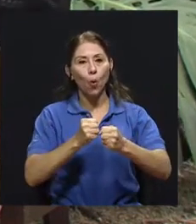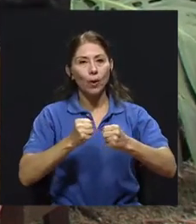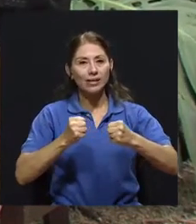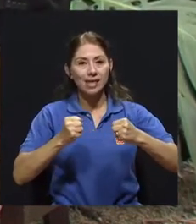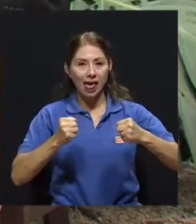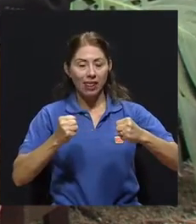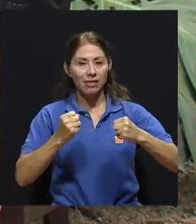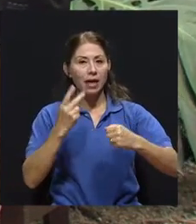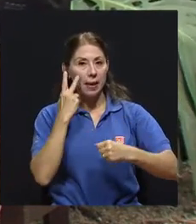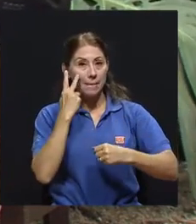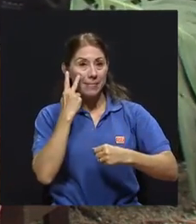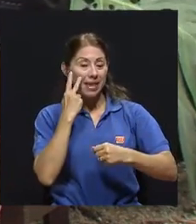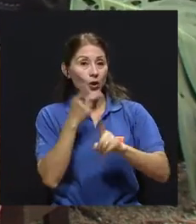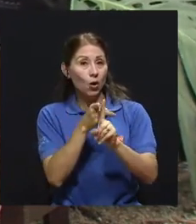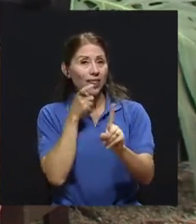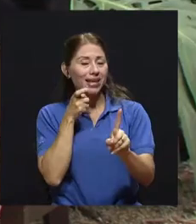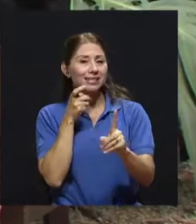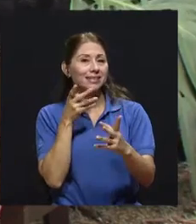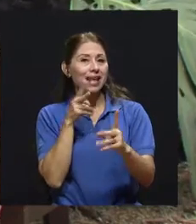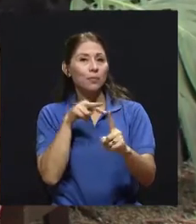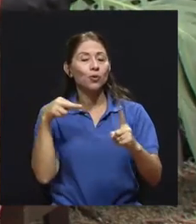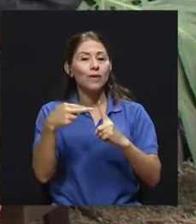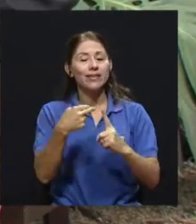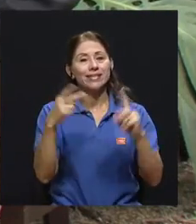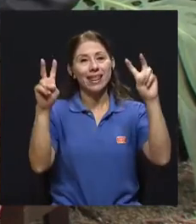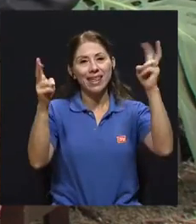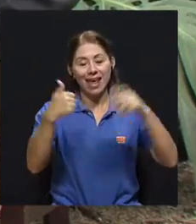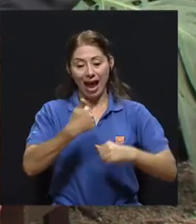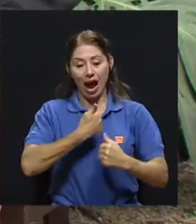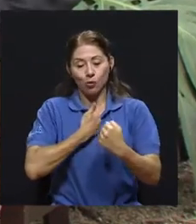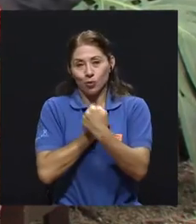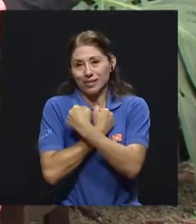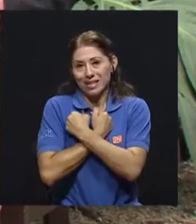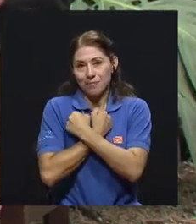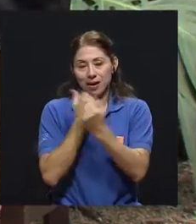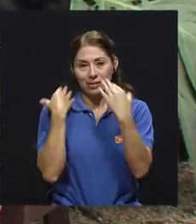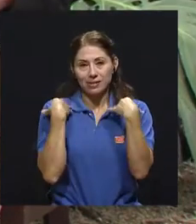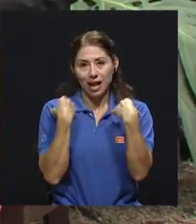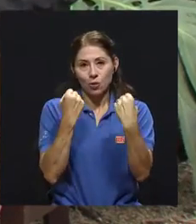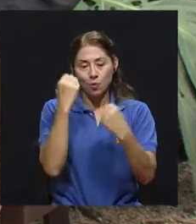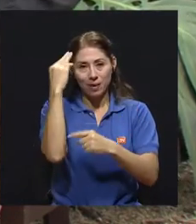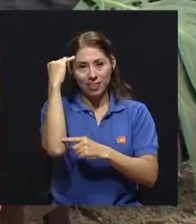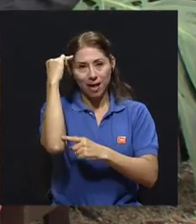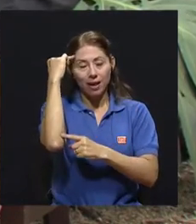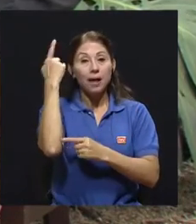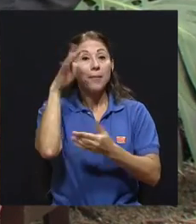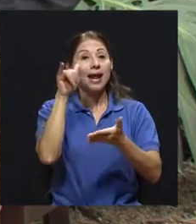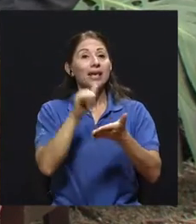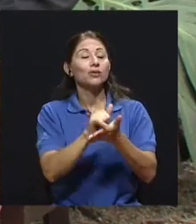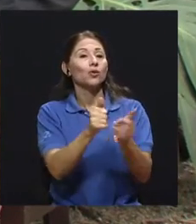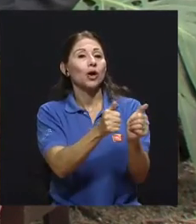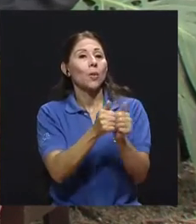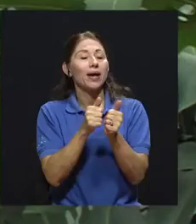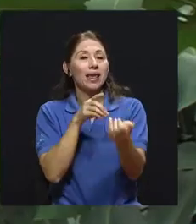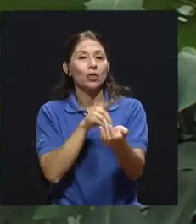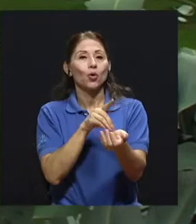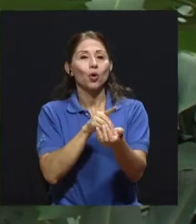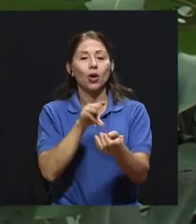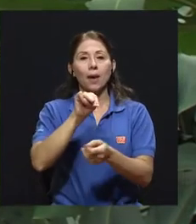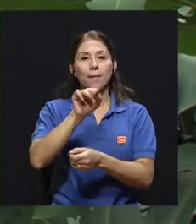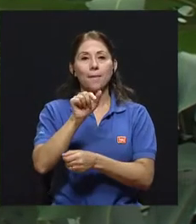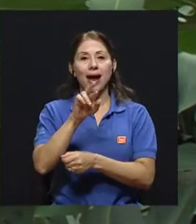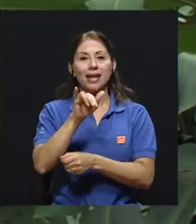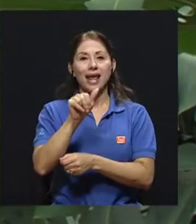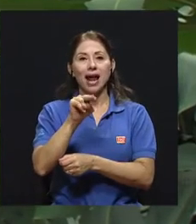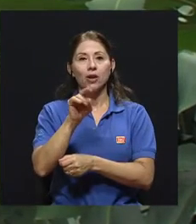mirándolo desde el aspecto de la autoestima, desde la salud mental y para esto nos acompaña el